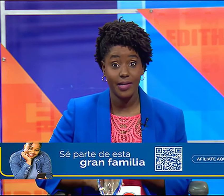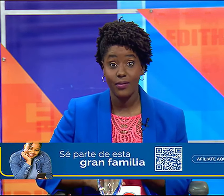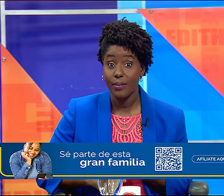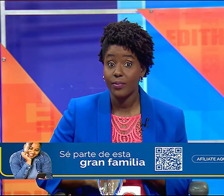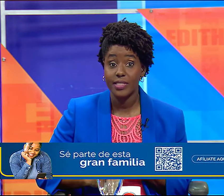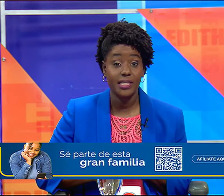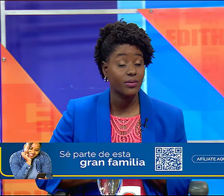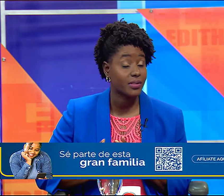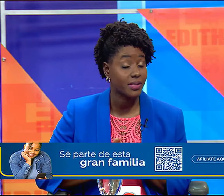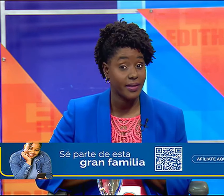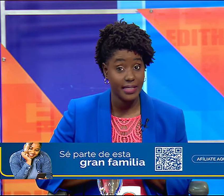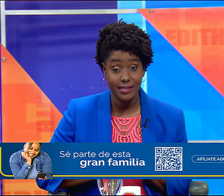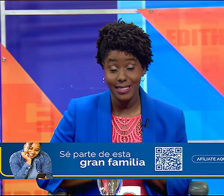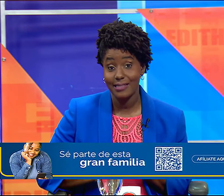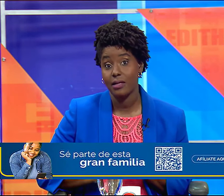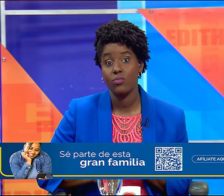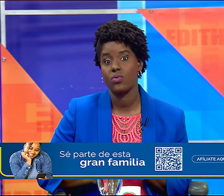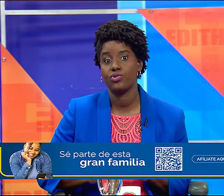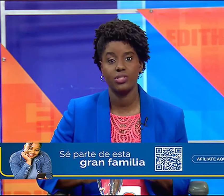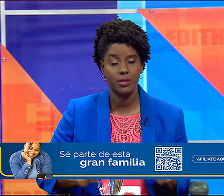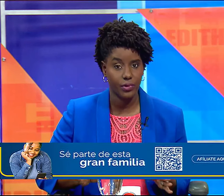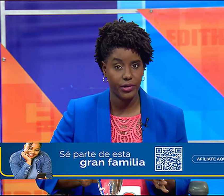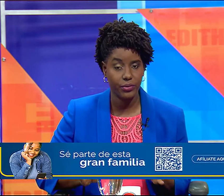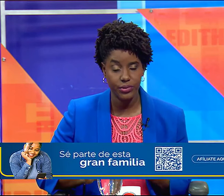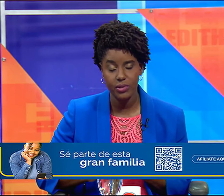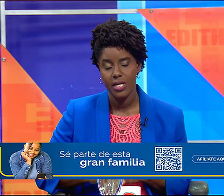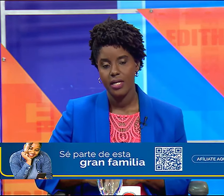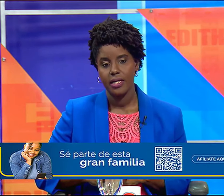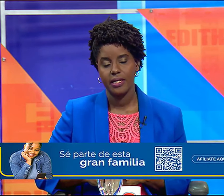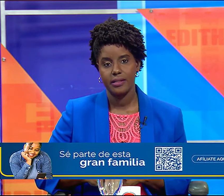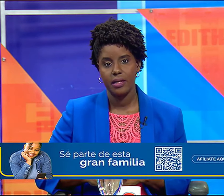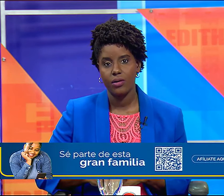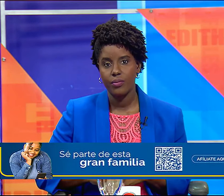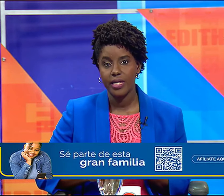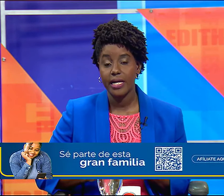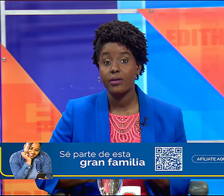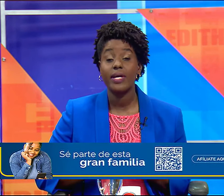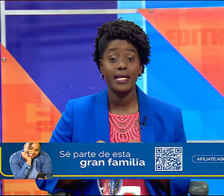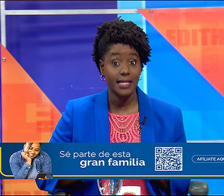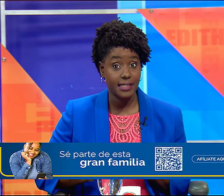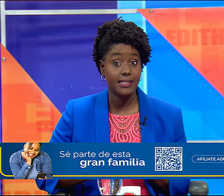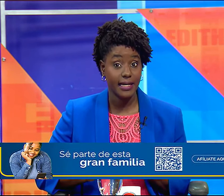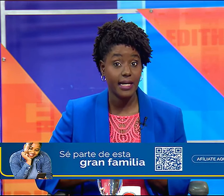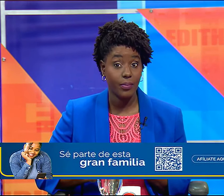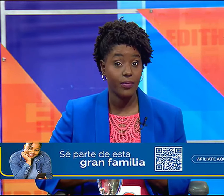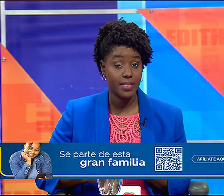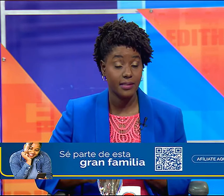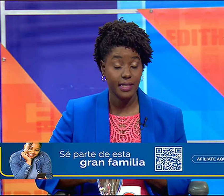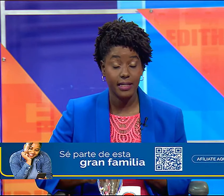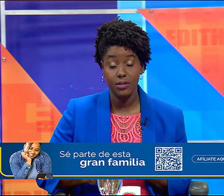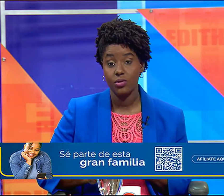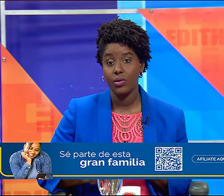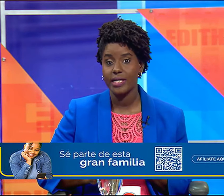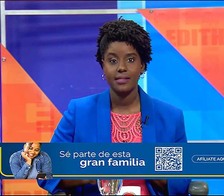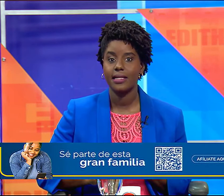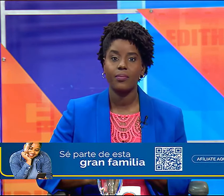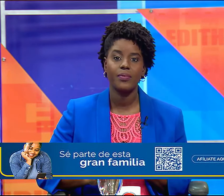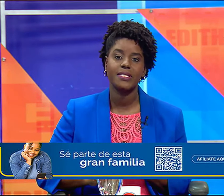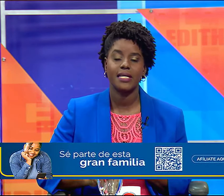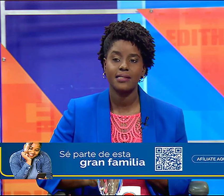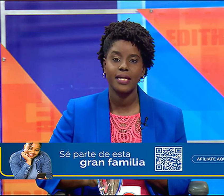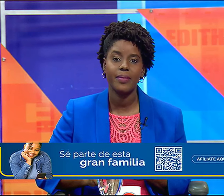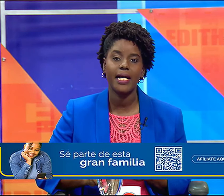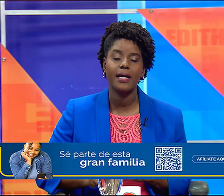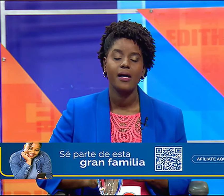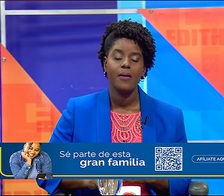tiene que ver con la publicidad. Ustedes saben que se gastan muchísimos recursos en el Estado Dominicano. Es necesaria la publicidad, no es que la